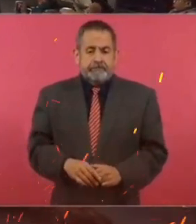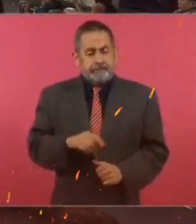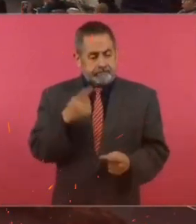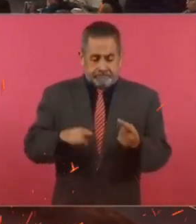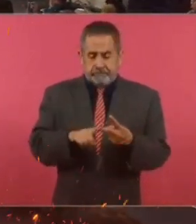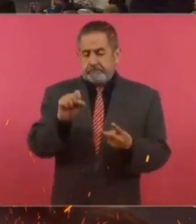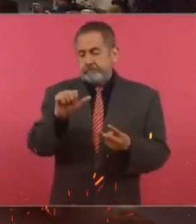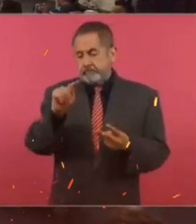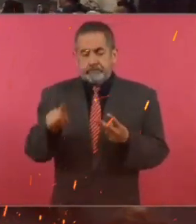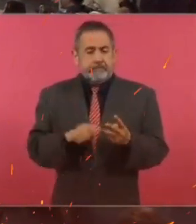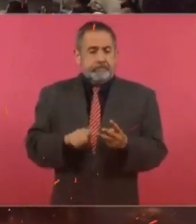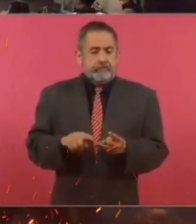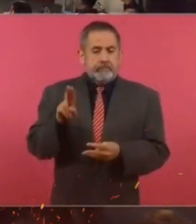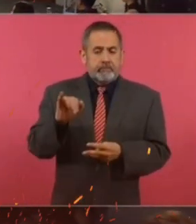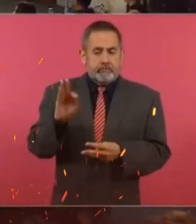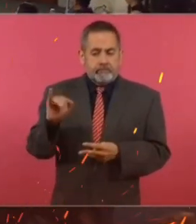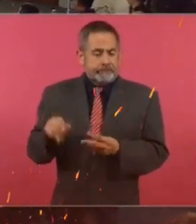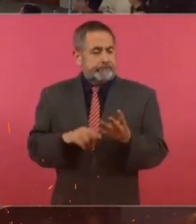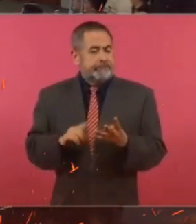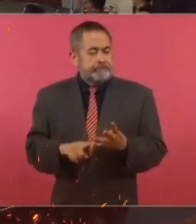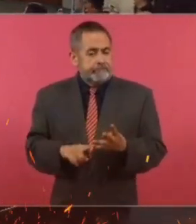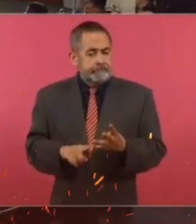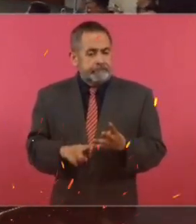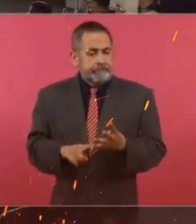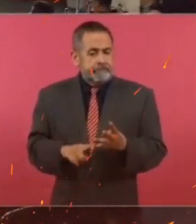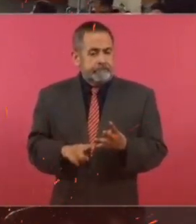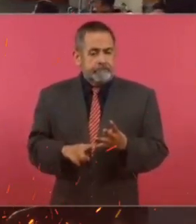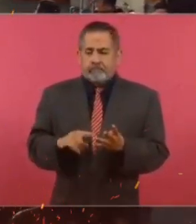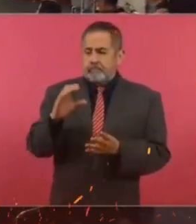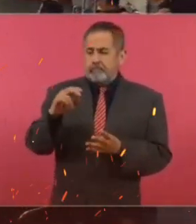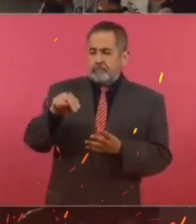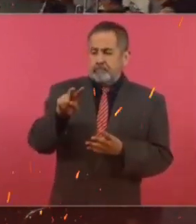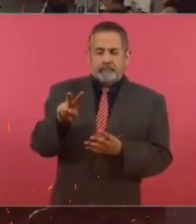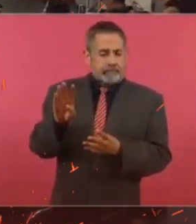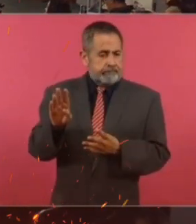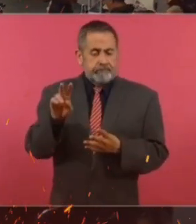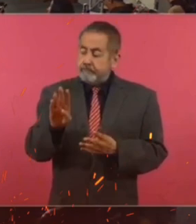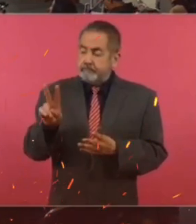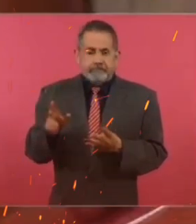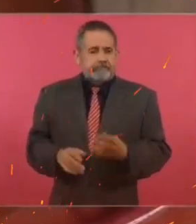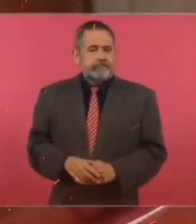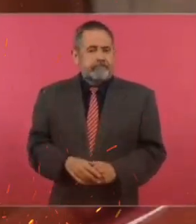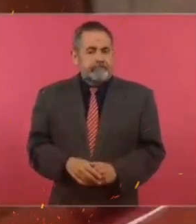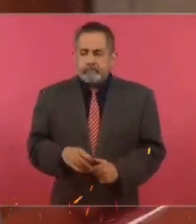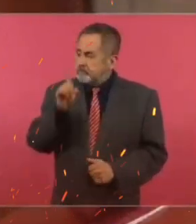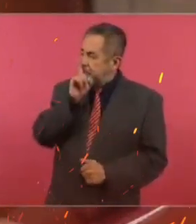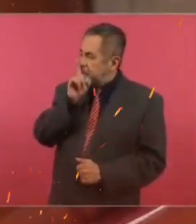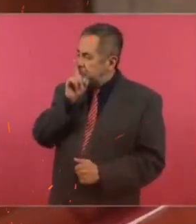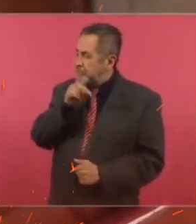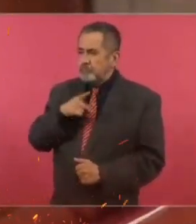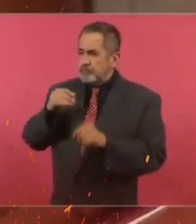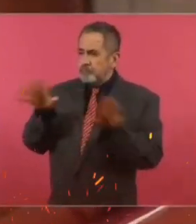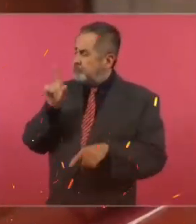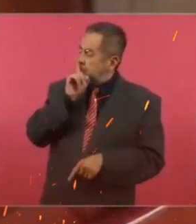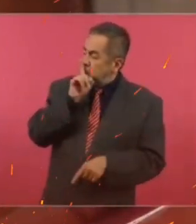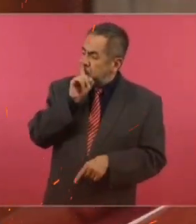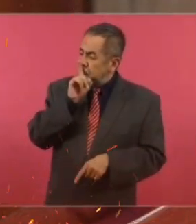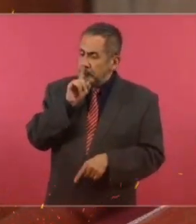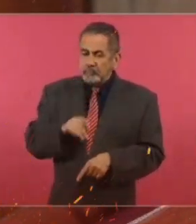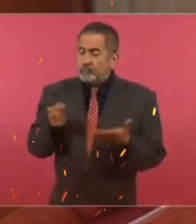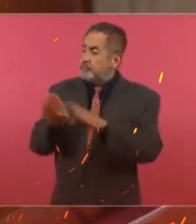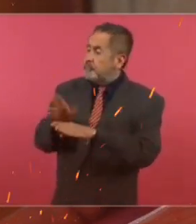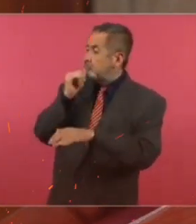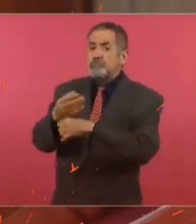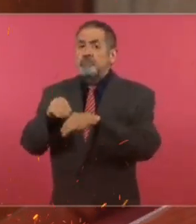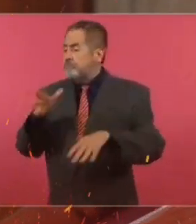al SAT, a la Unidad de Inteligencia Financiera y a la Comisión Nacional Bancaria y de Valores, a callar, a censurar